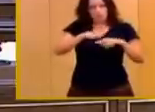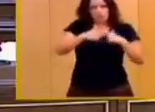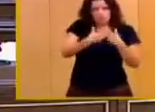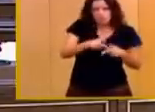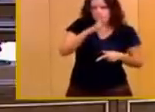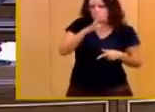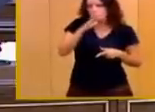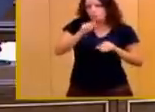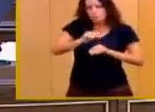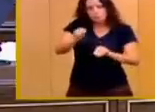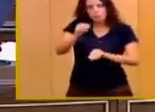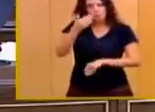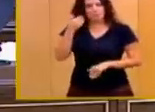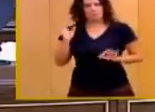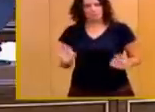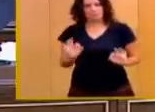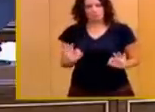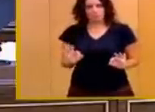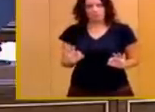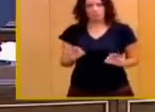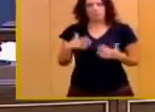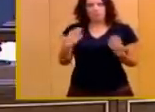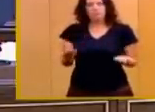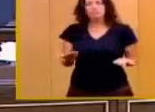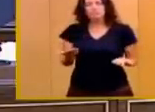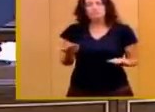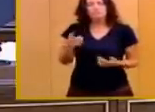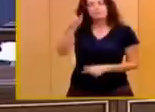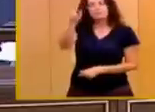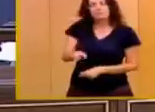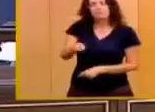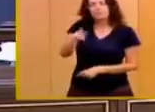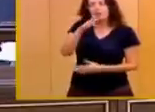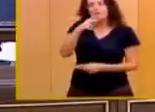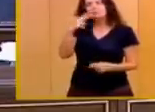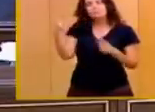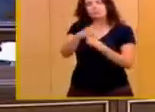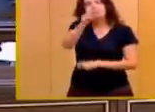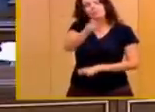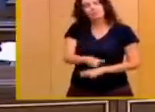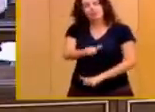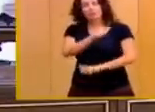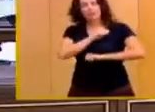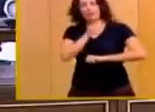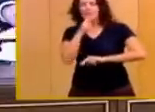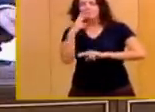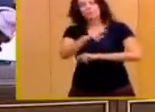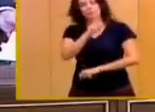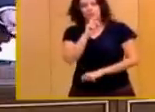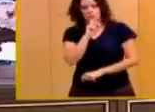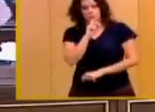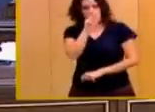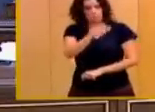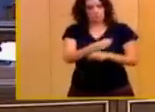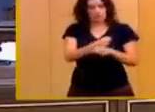por su dignidad. ¿Con qué palabras puede usted responder al parado que le diga si se hubieran hecho las cosas a